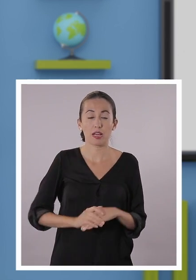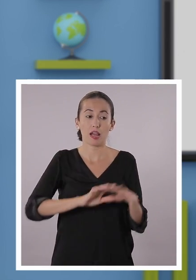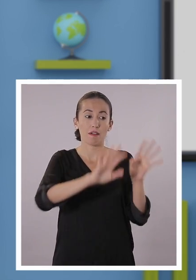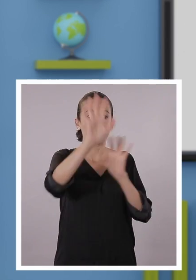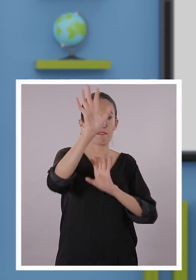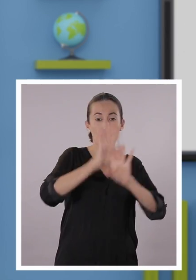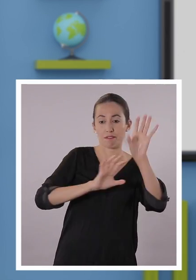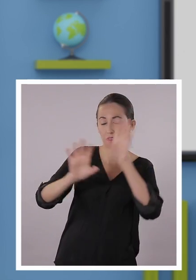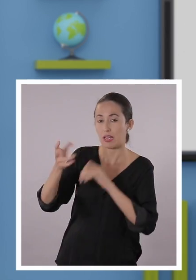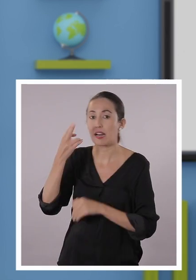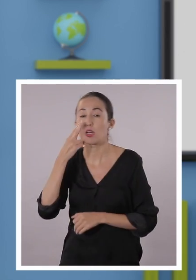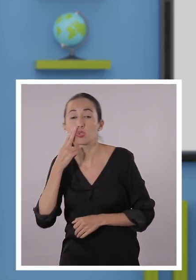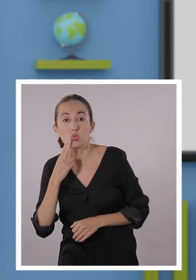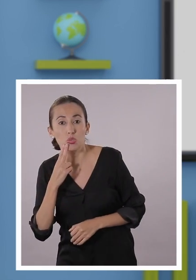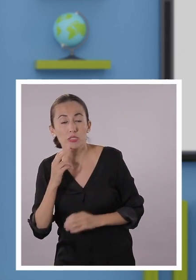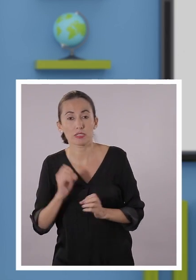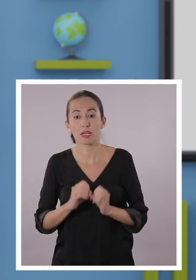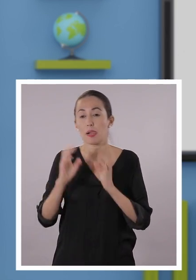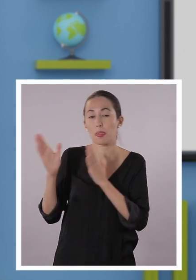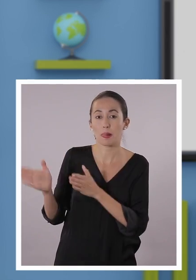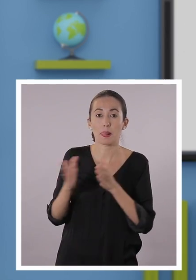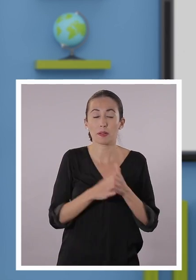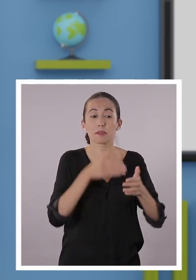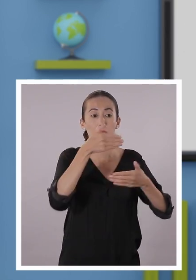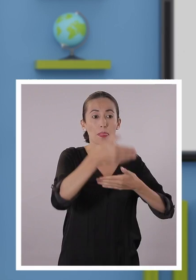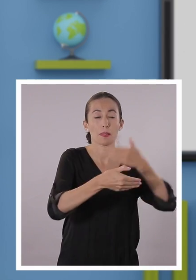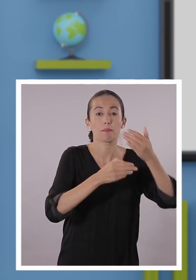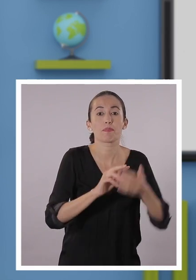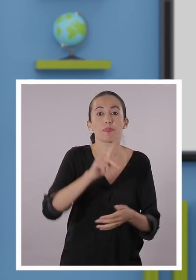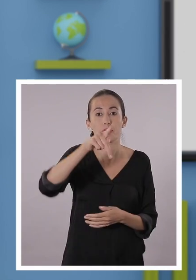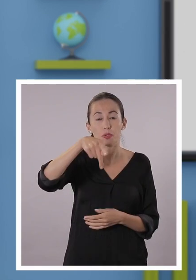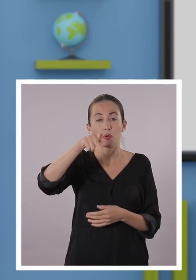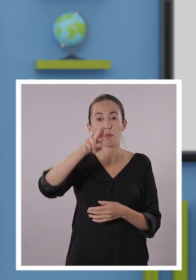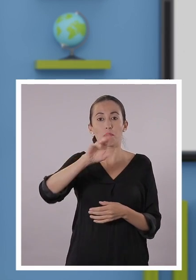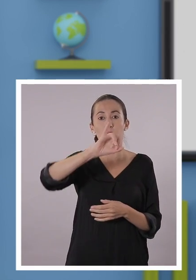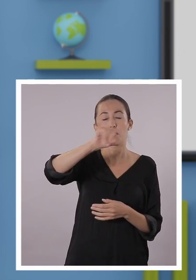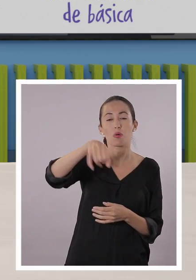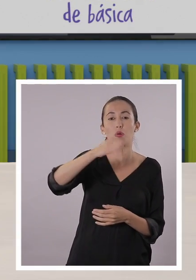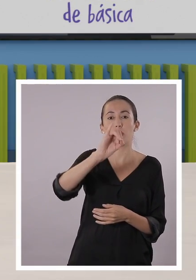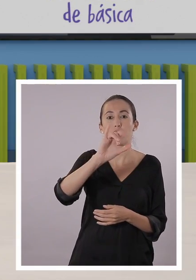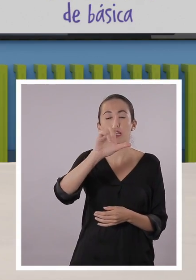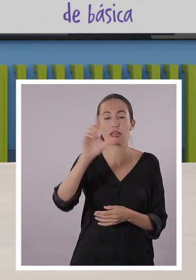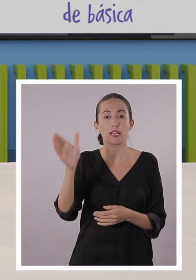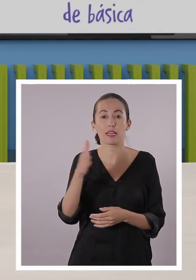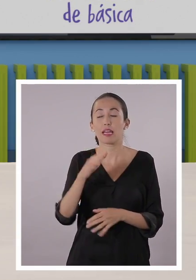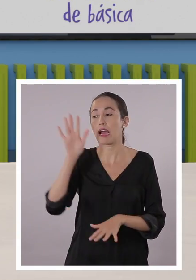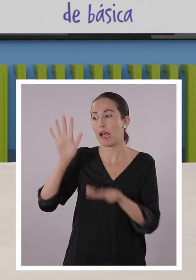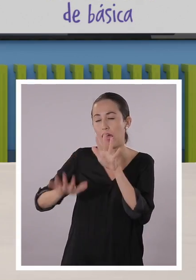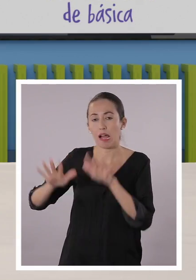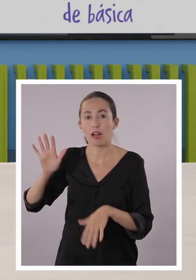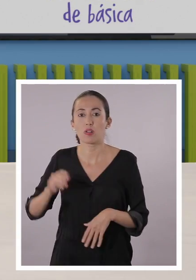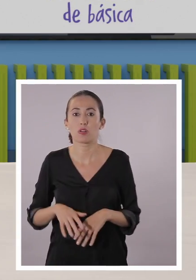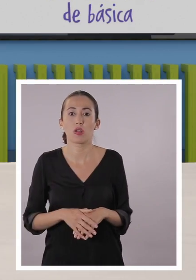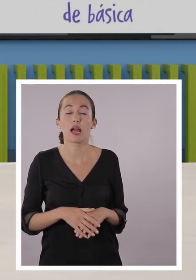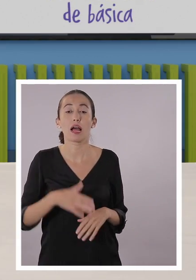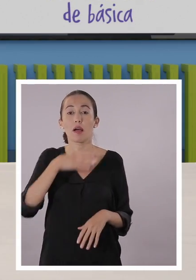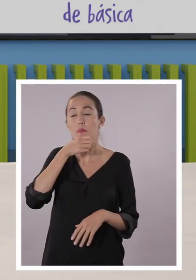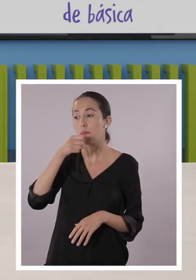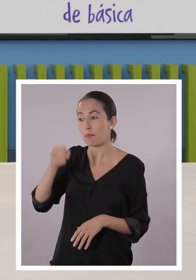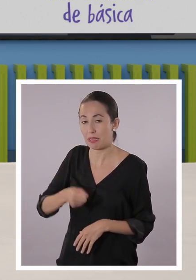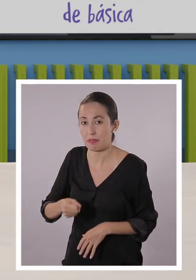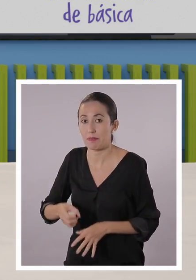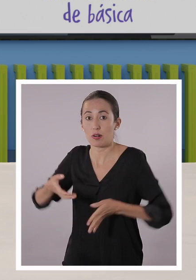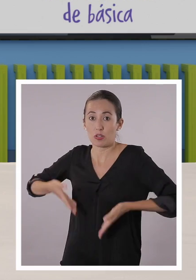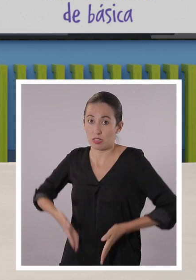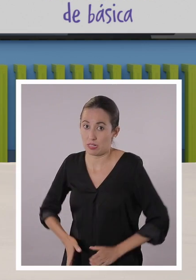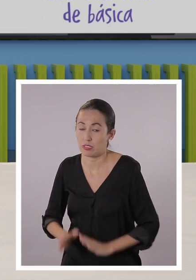feria de los dulces. De los dulces. Pero en Pujilí tienen a los danzantes, Santi. Exacto. De ese sí conozco algo. Mi abuelo